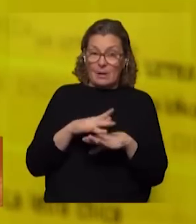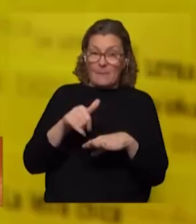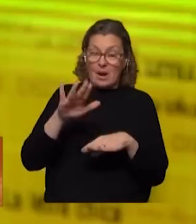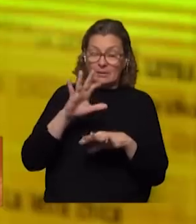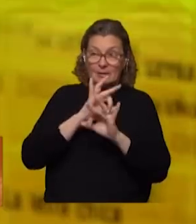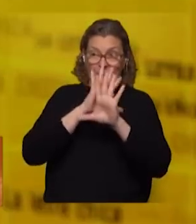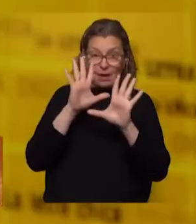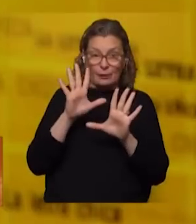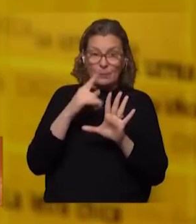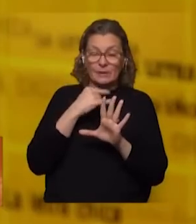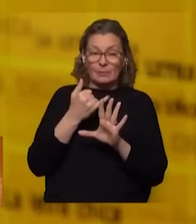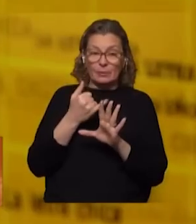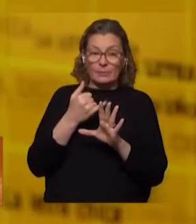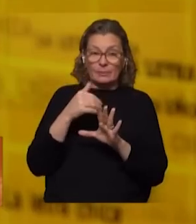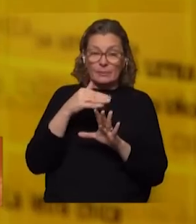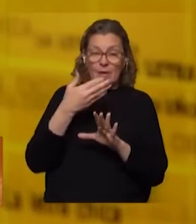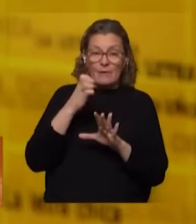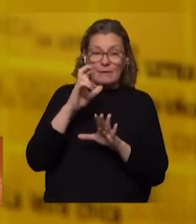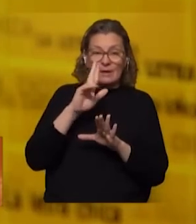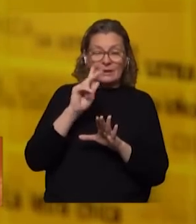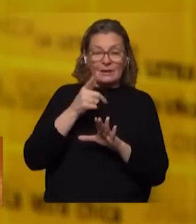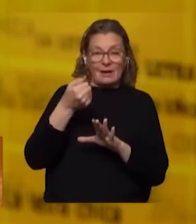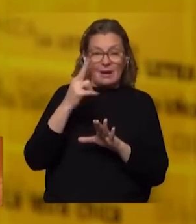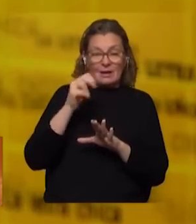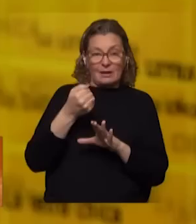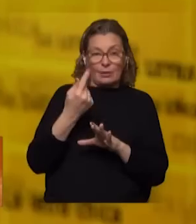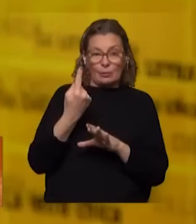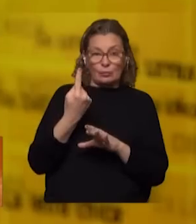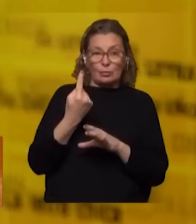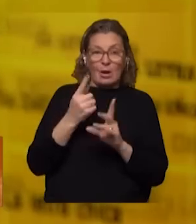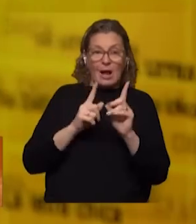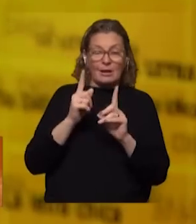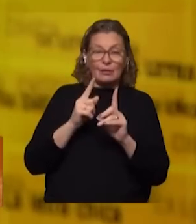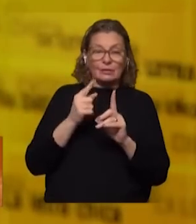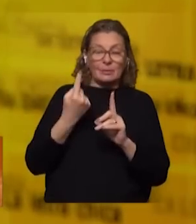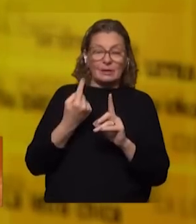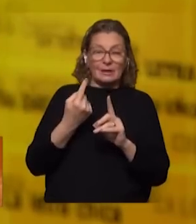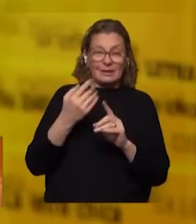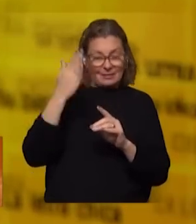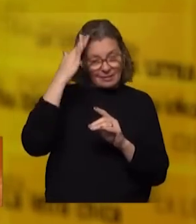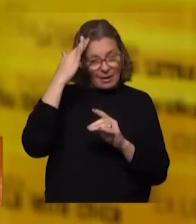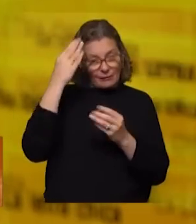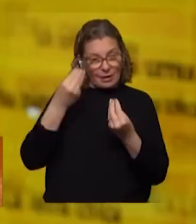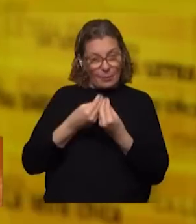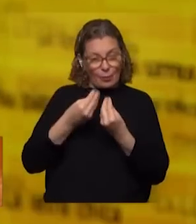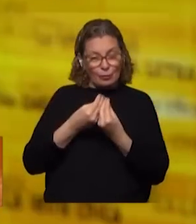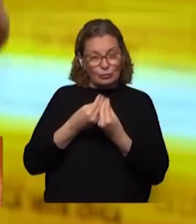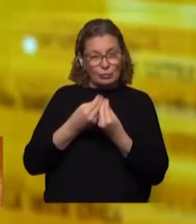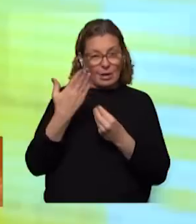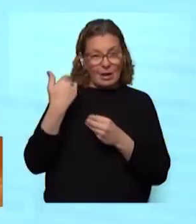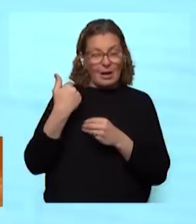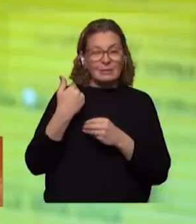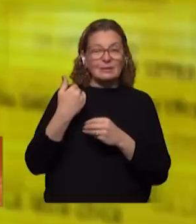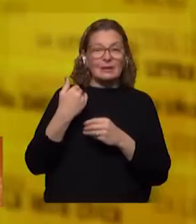nítido es el caso de Mario Vergara ¿no? que además como es una materia que él domina que él ha dirigido o co